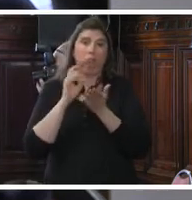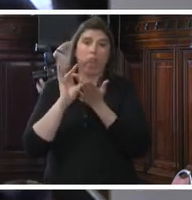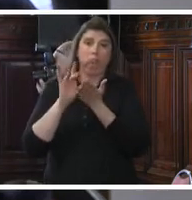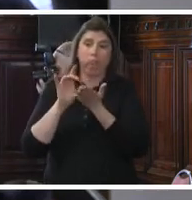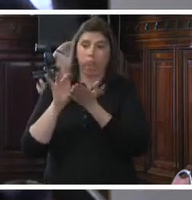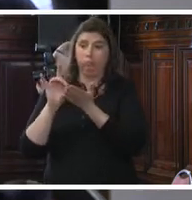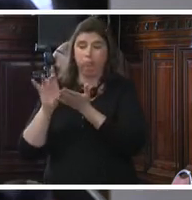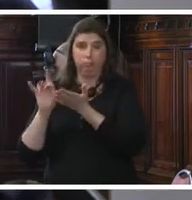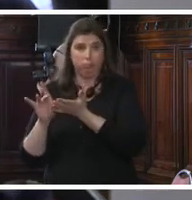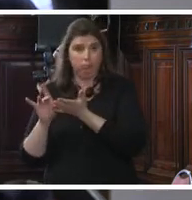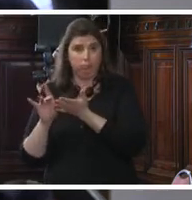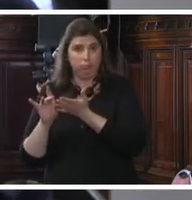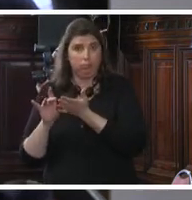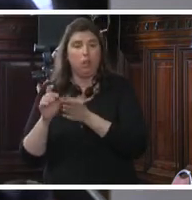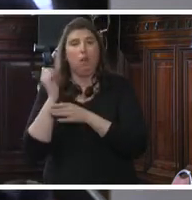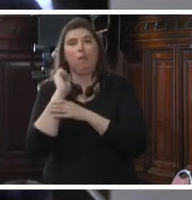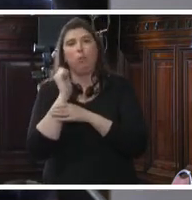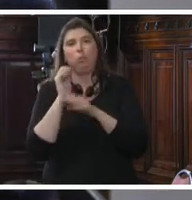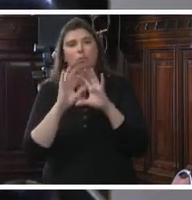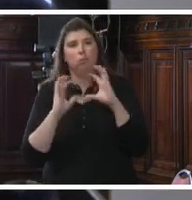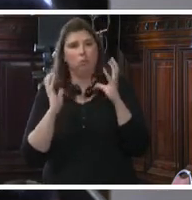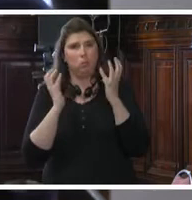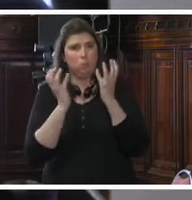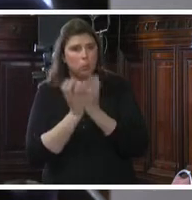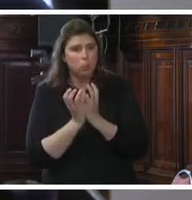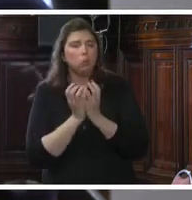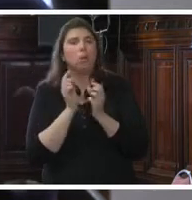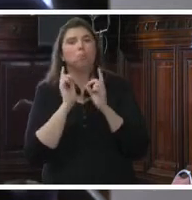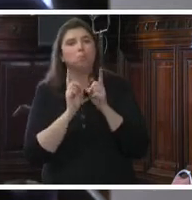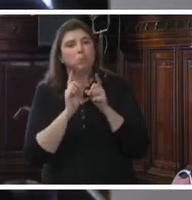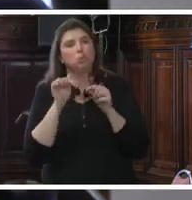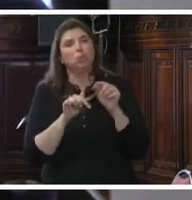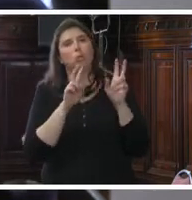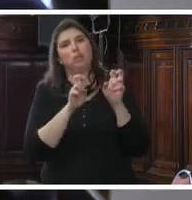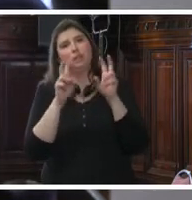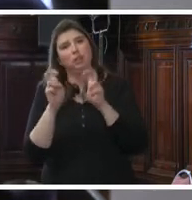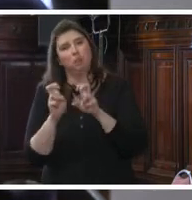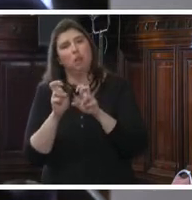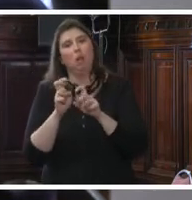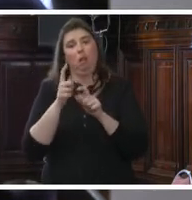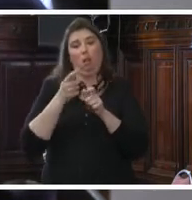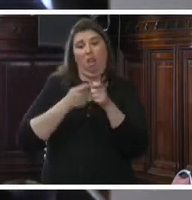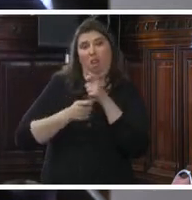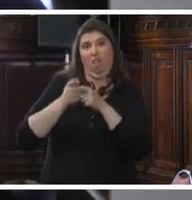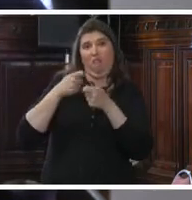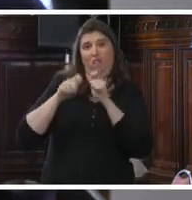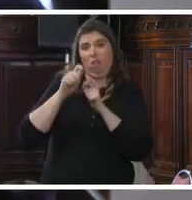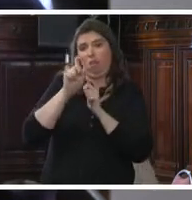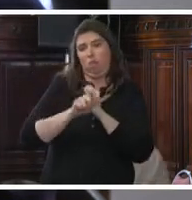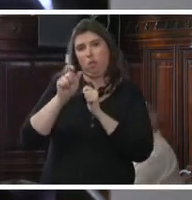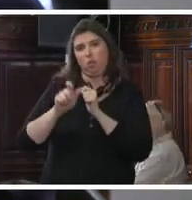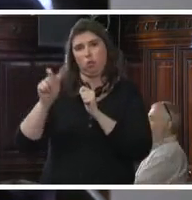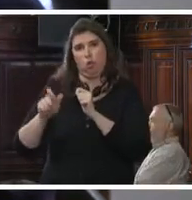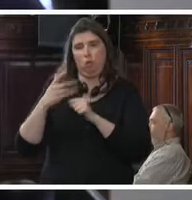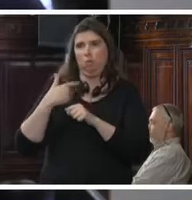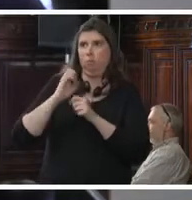-025, muy famosa a nivel mundial, así mismo ocurre con este tema de trata, trata de personas. ¿Por qué razón?